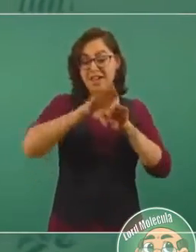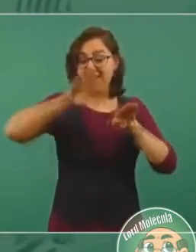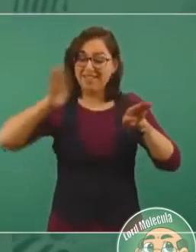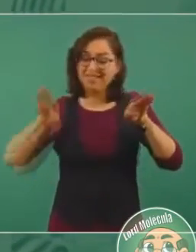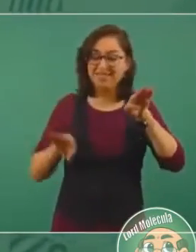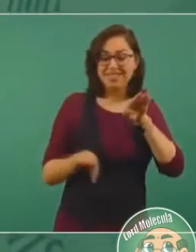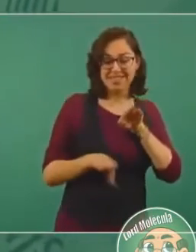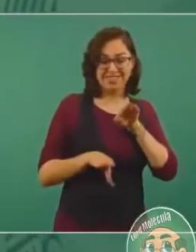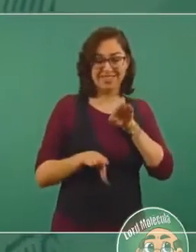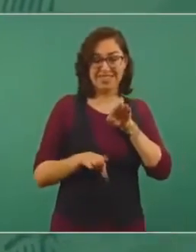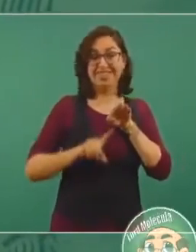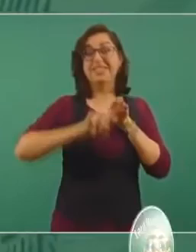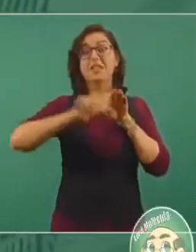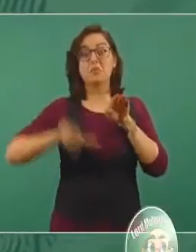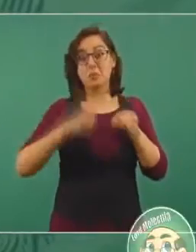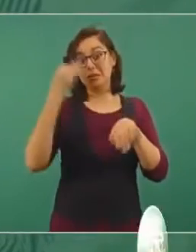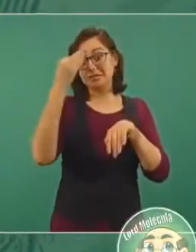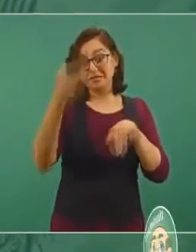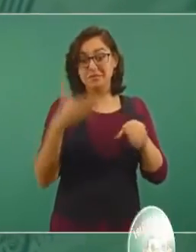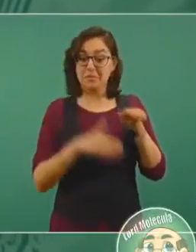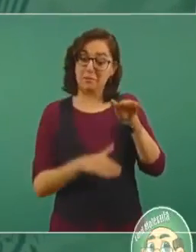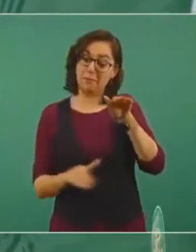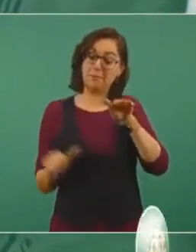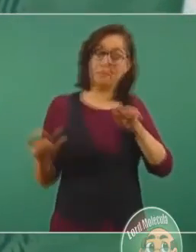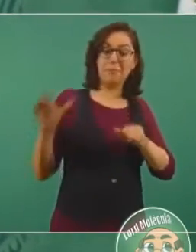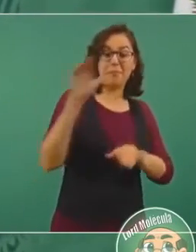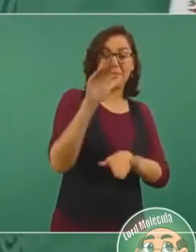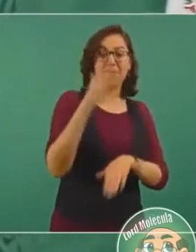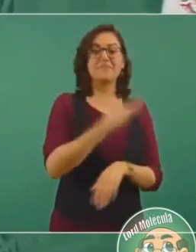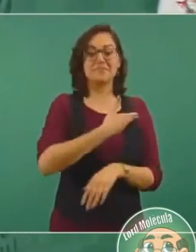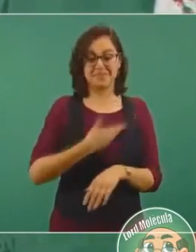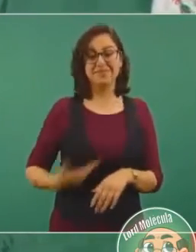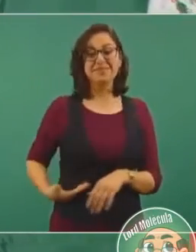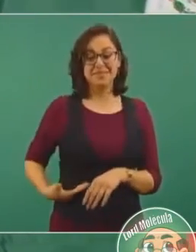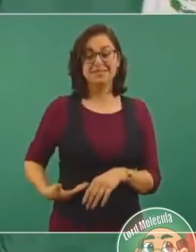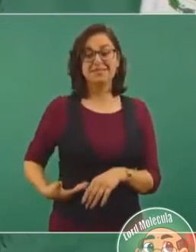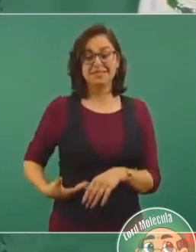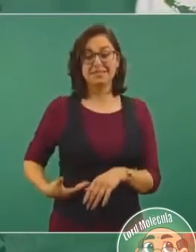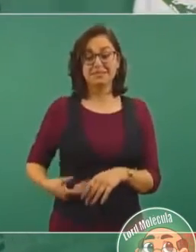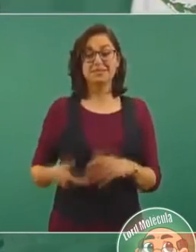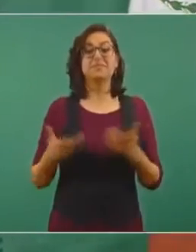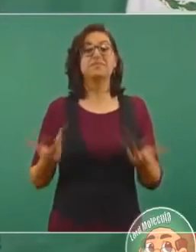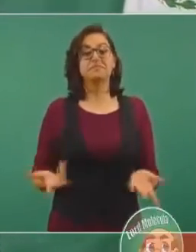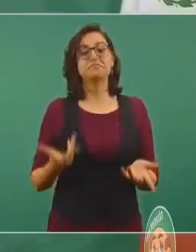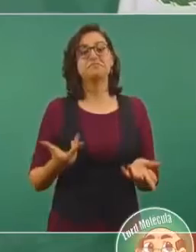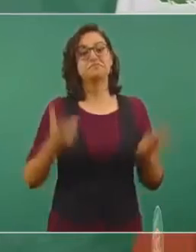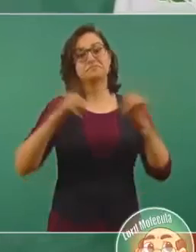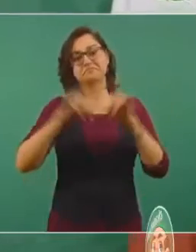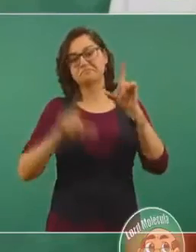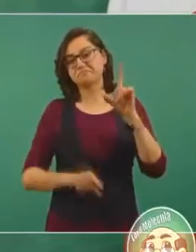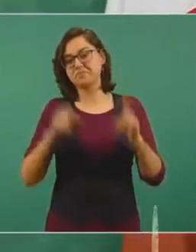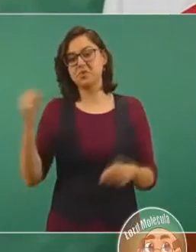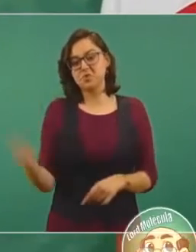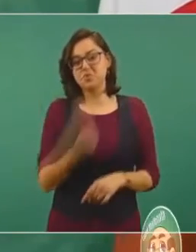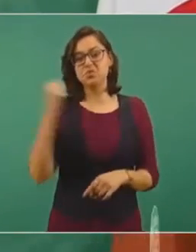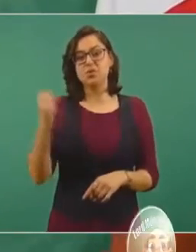Pasa el tiempo, Roosevelt llega a la presidencia y tenemos la suerte de los mexicanos